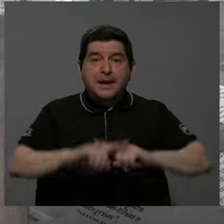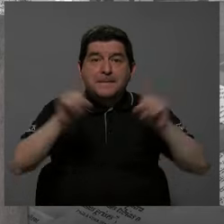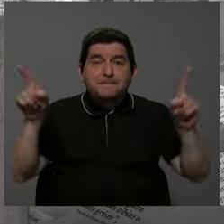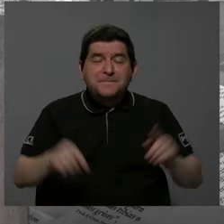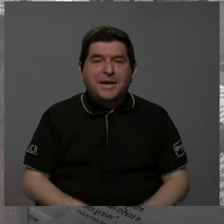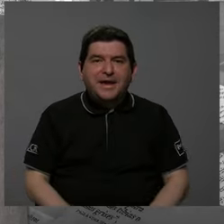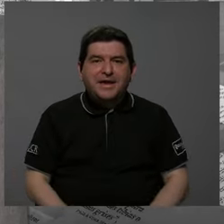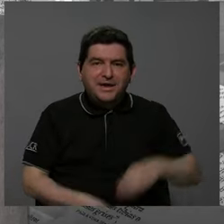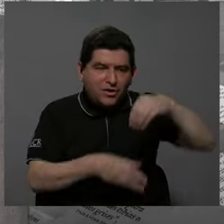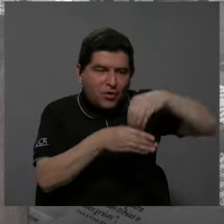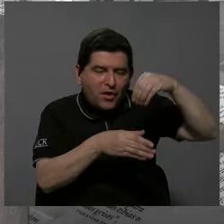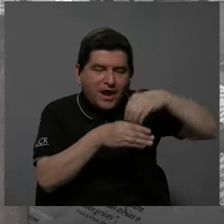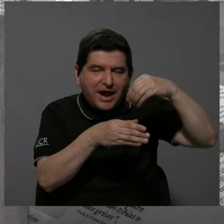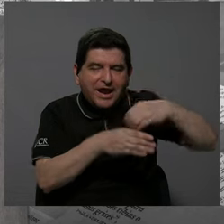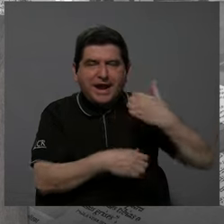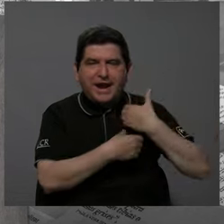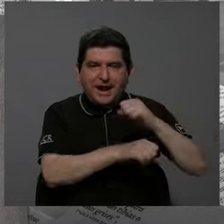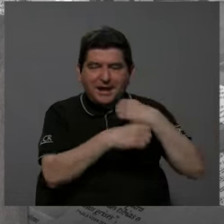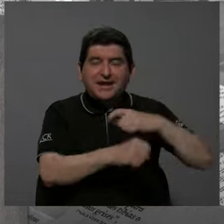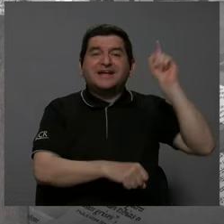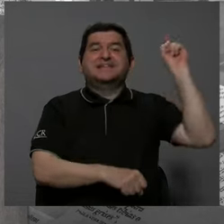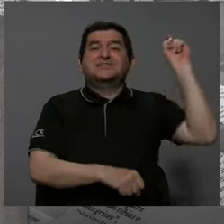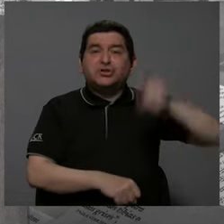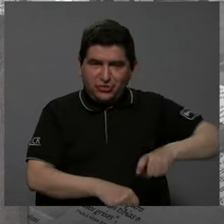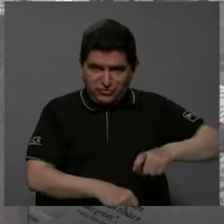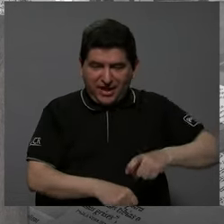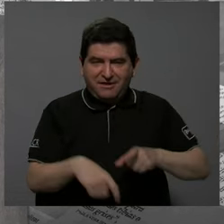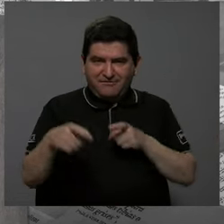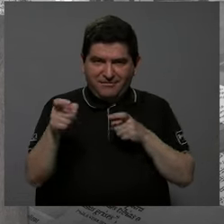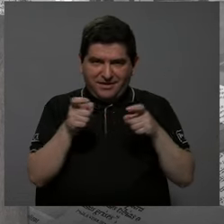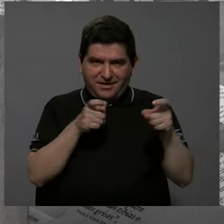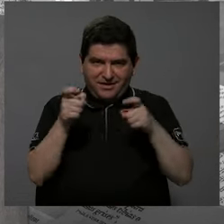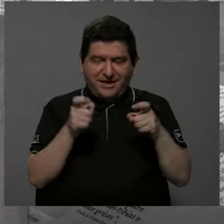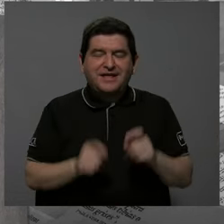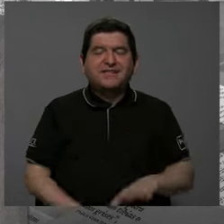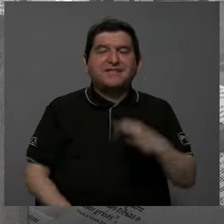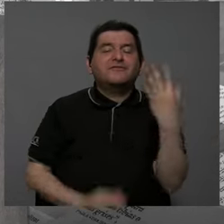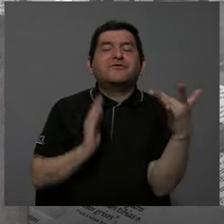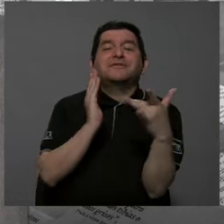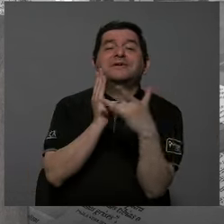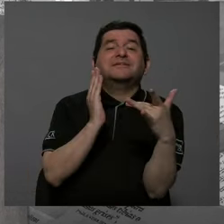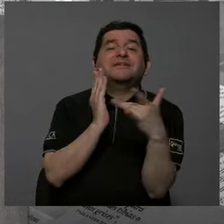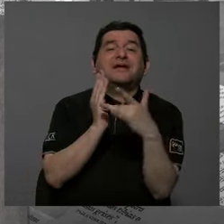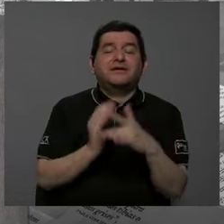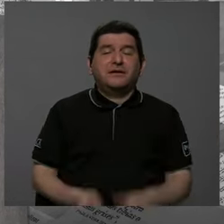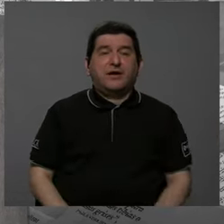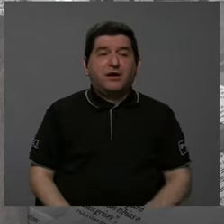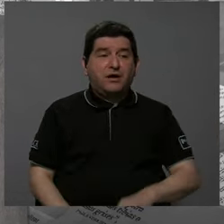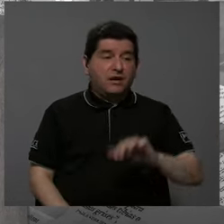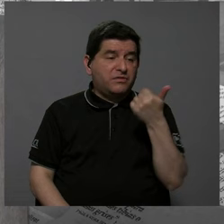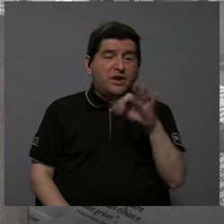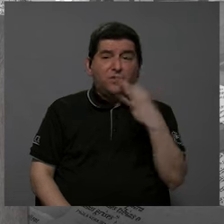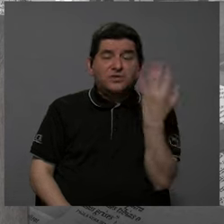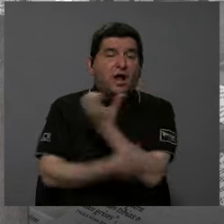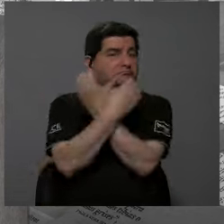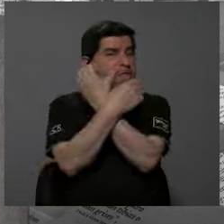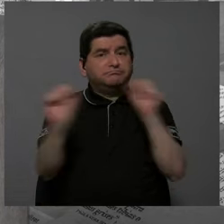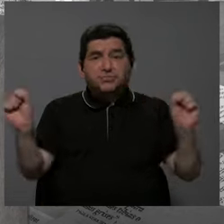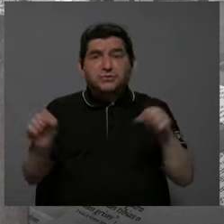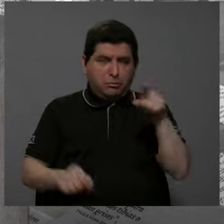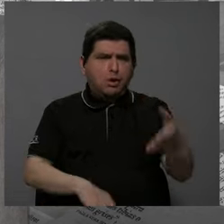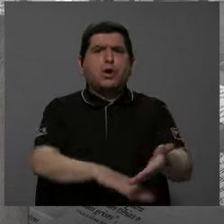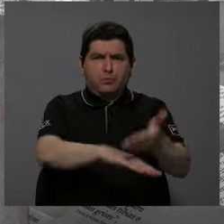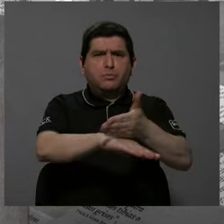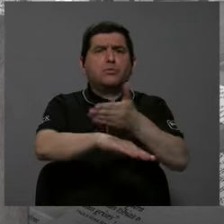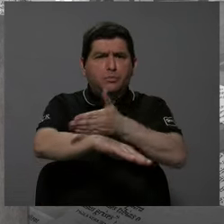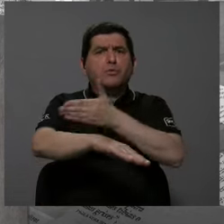la fuente de ingresos de la municipalidad, tiene que ser administrado tecnológicamente. De lo contrario es imposible. Y en eso le garantizo que